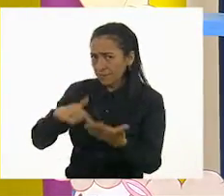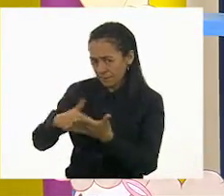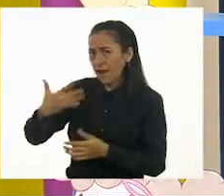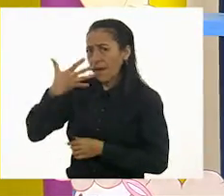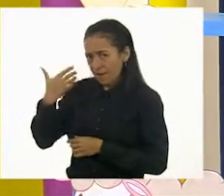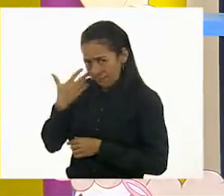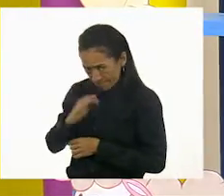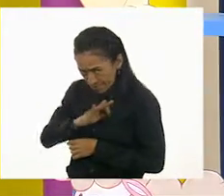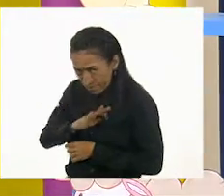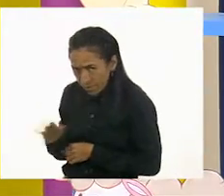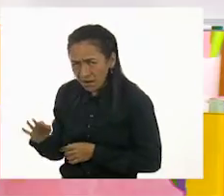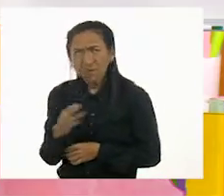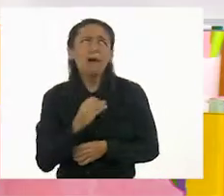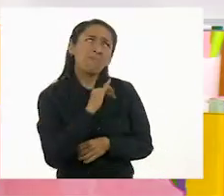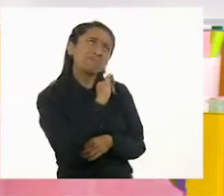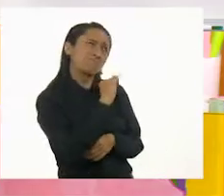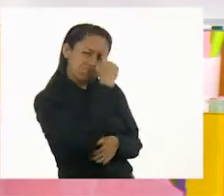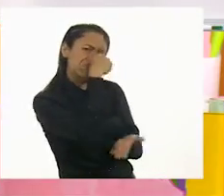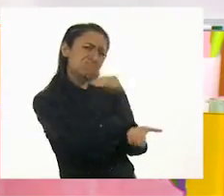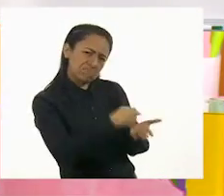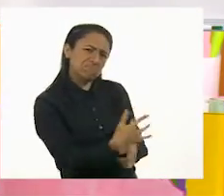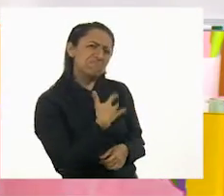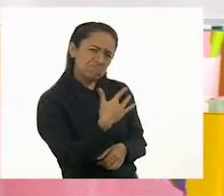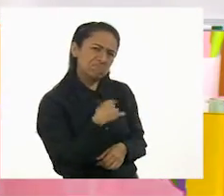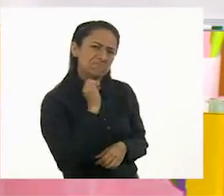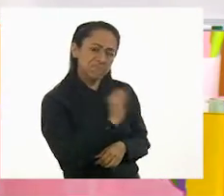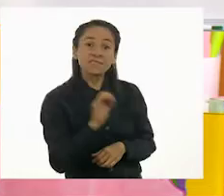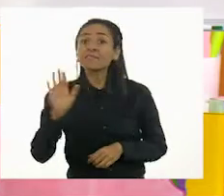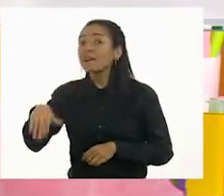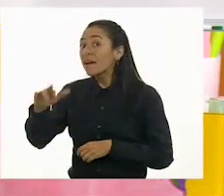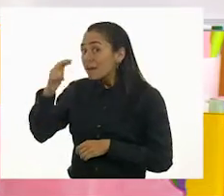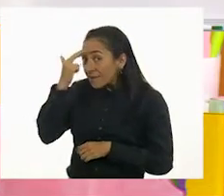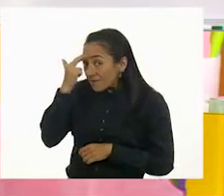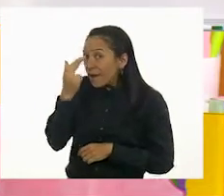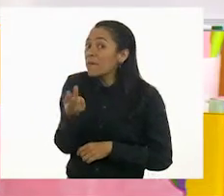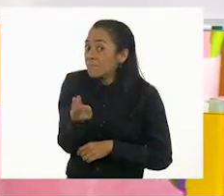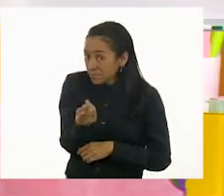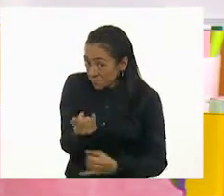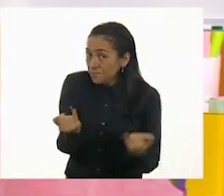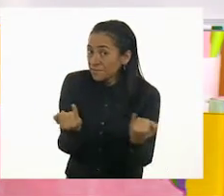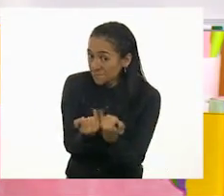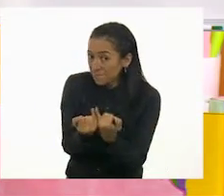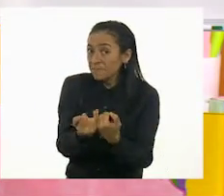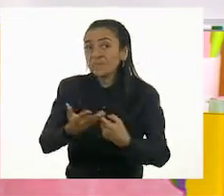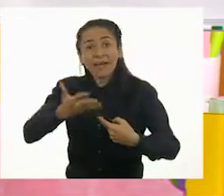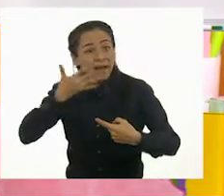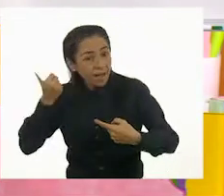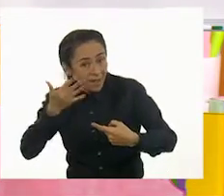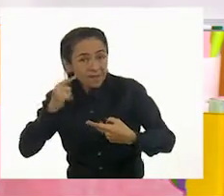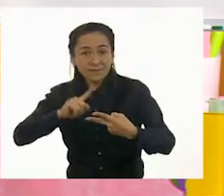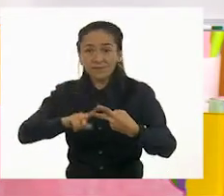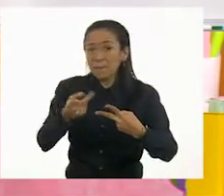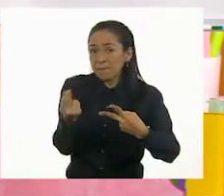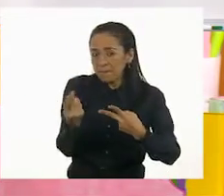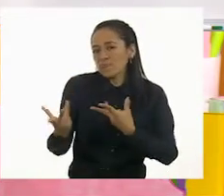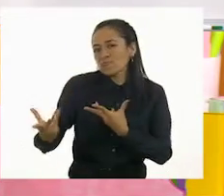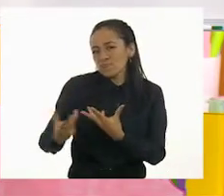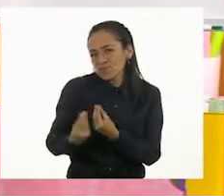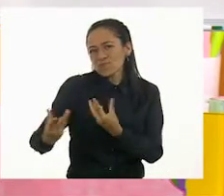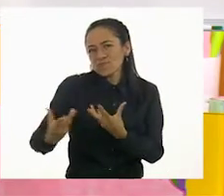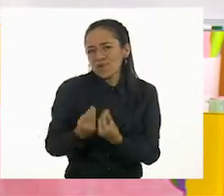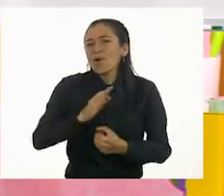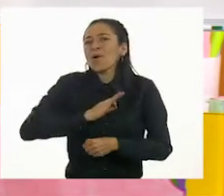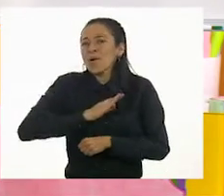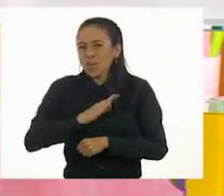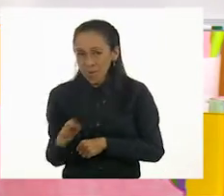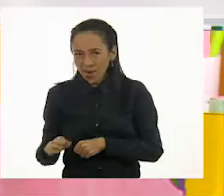en una granja. Gatos y perros. Porque recuerden que los gatos y perros también pueden ser animales de compañía. Por lo tanto, en una granja